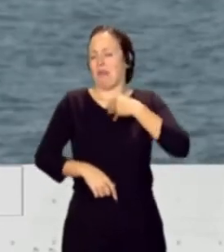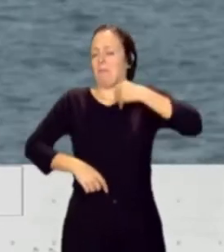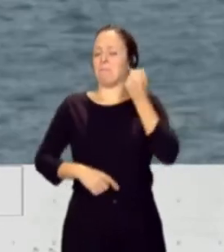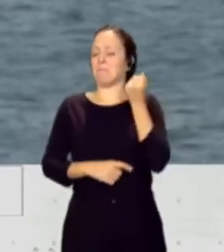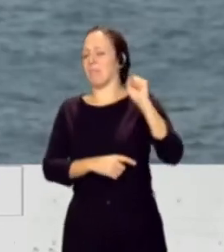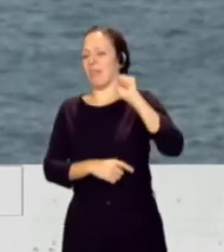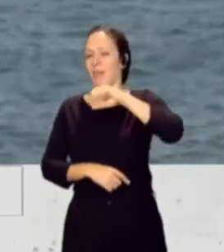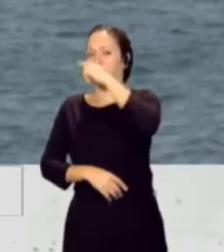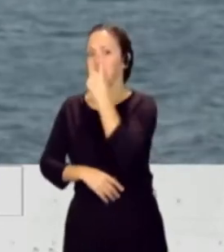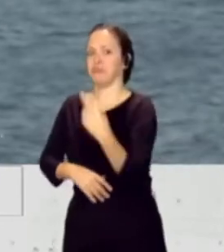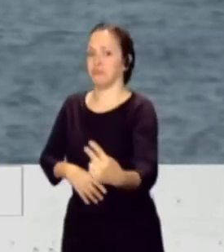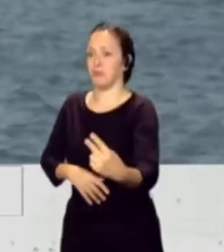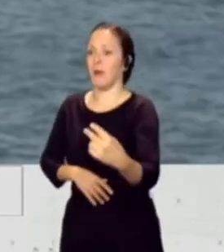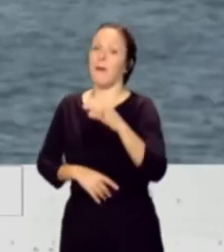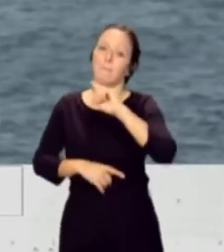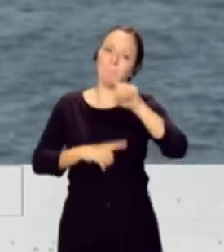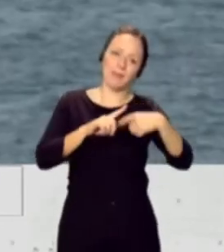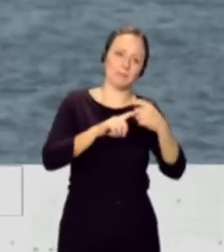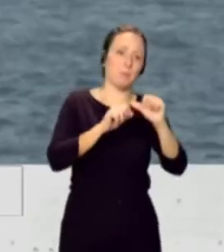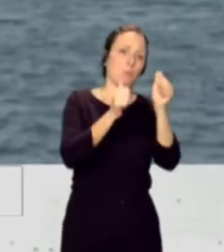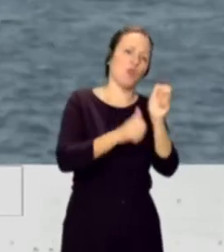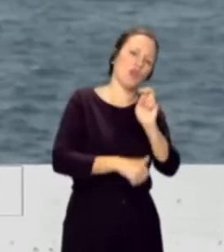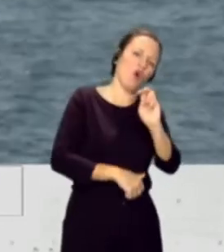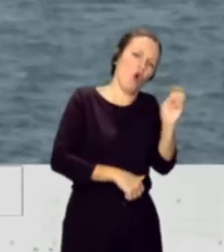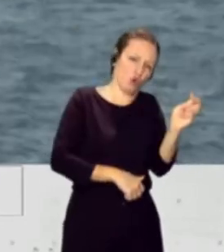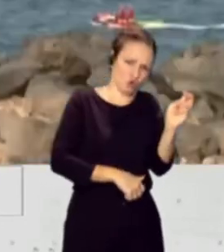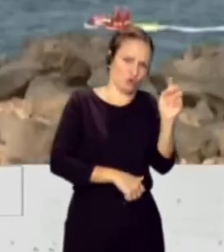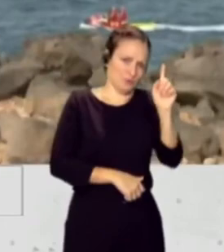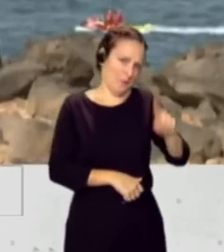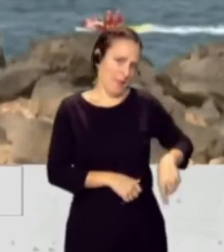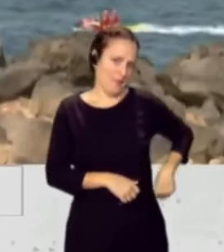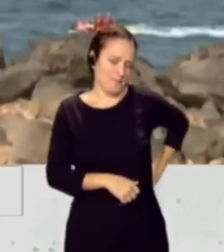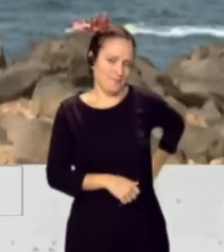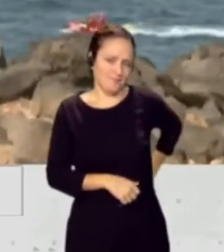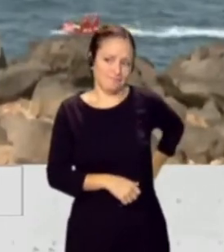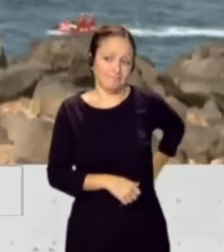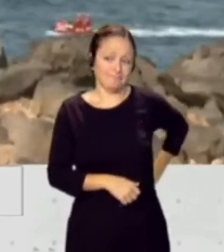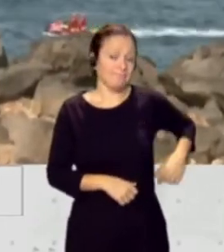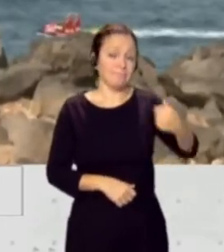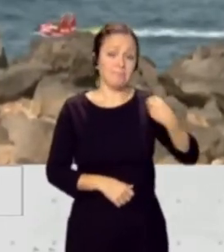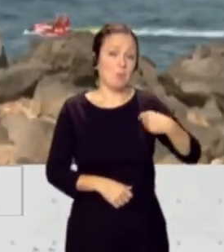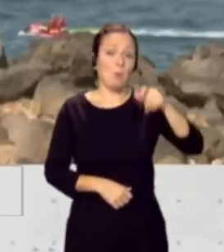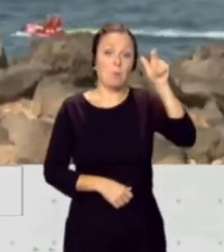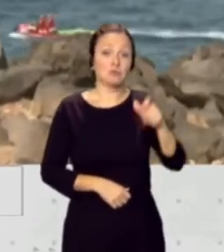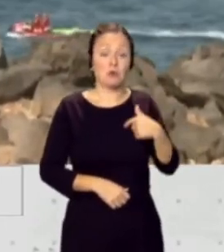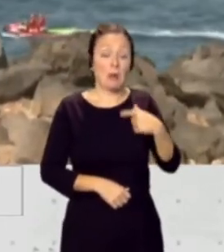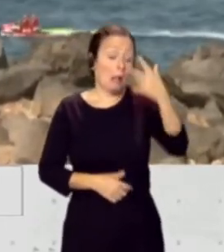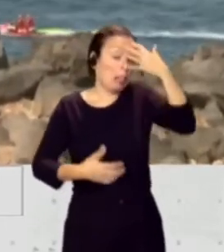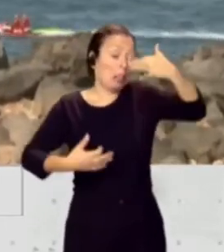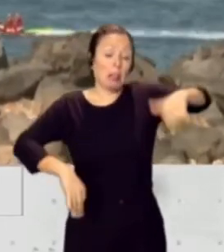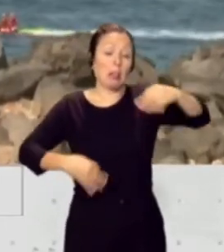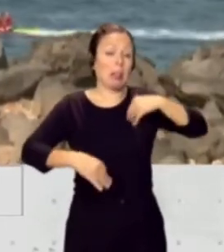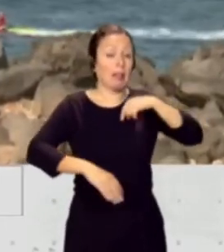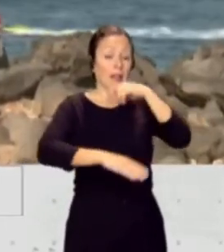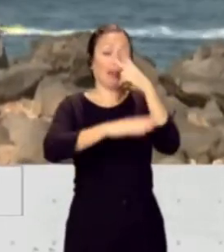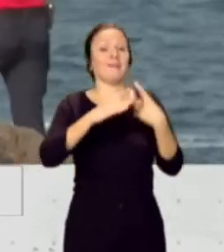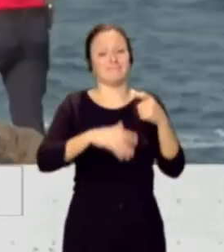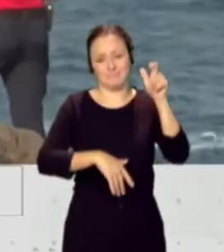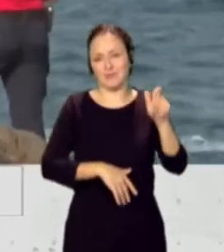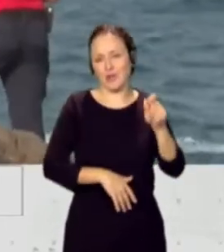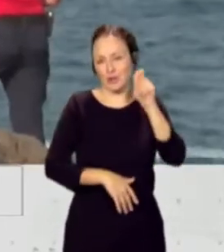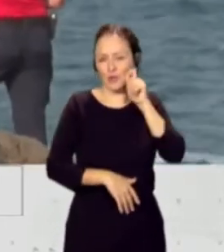patrón, es el imprudente inconsciente, que suele ser el turista.